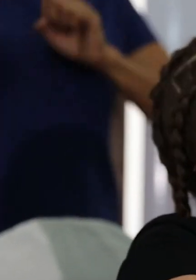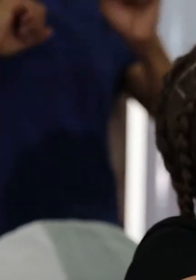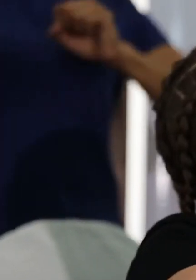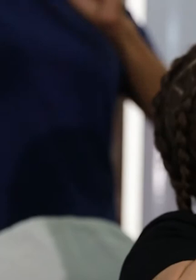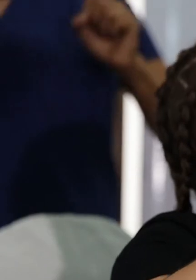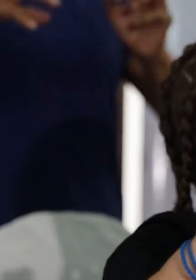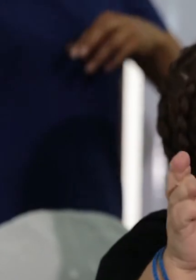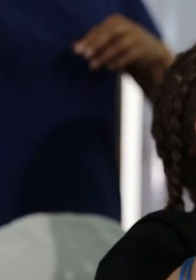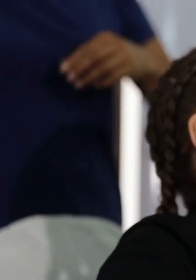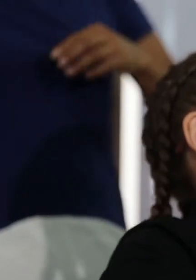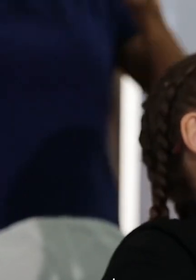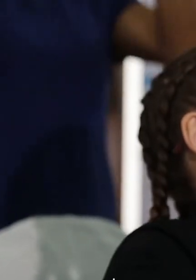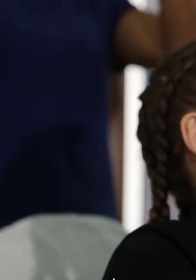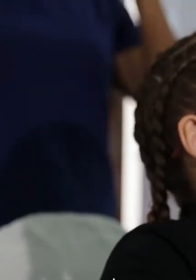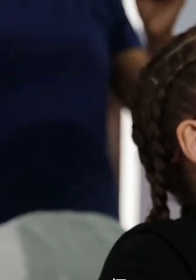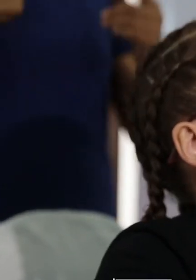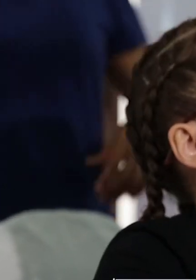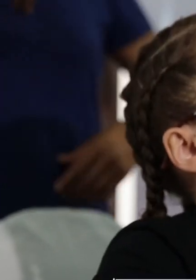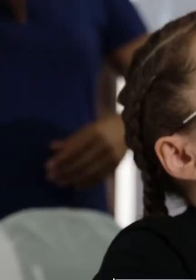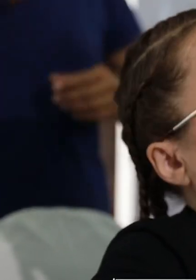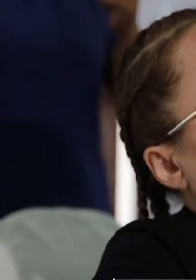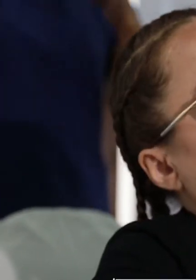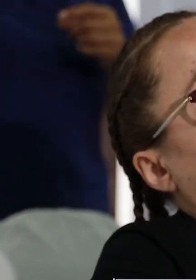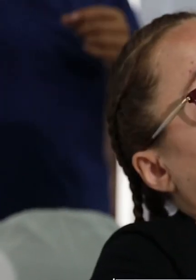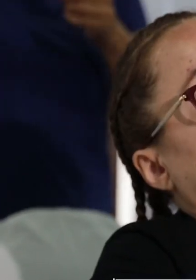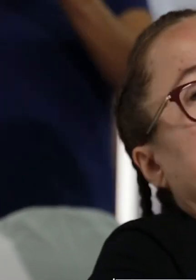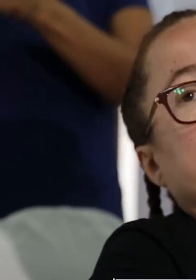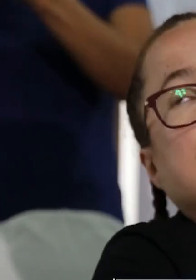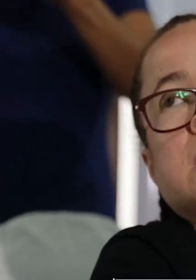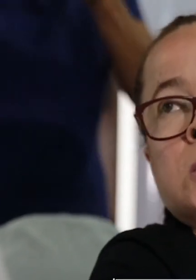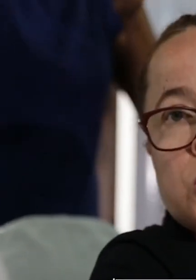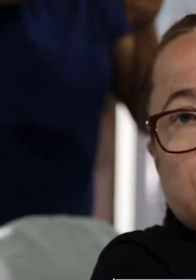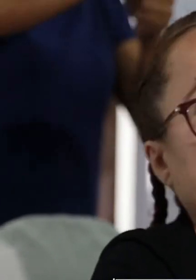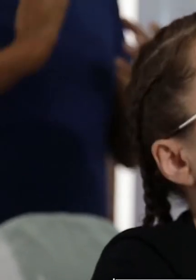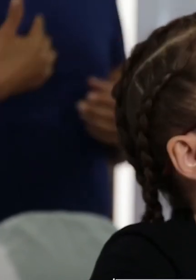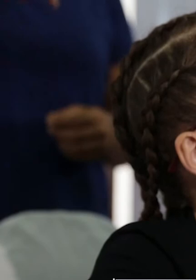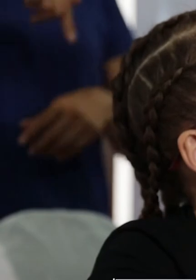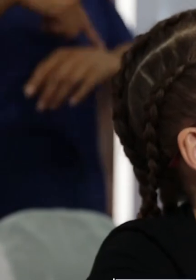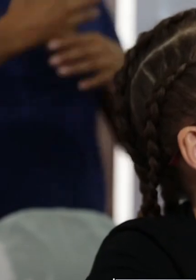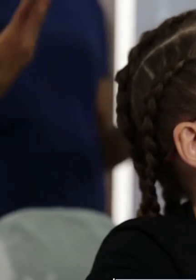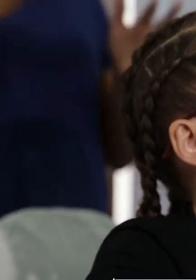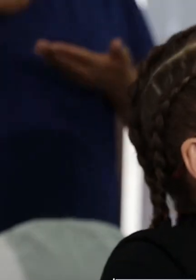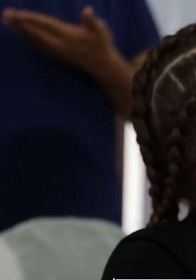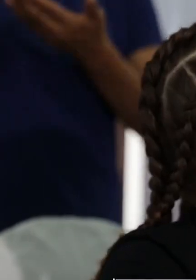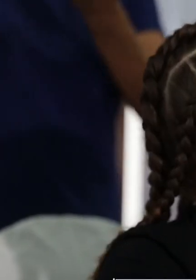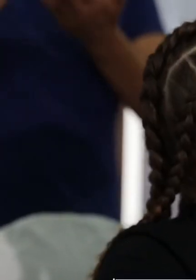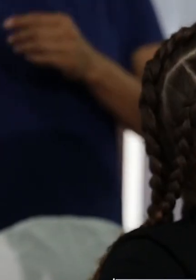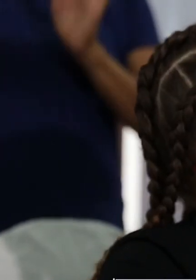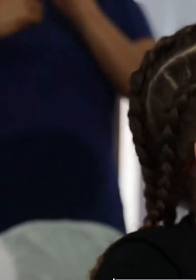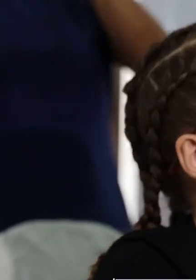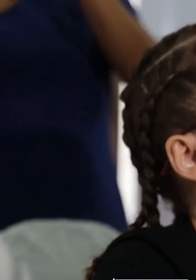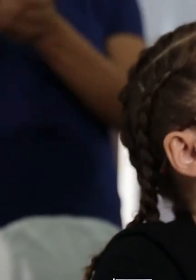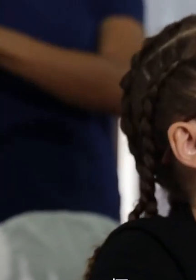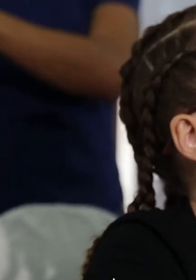discapacidad que están en cada uno de los departamentos. En este momento tenemos a 18 promotores en los